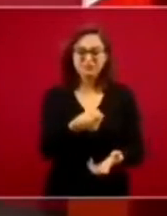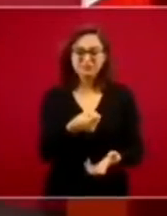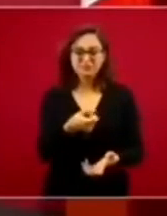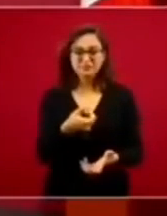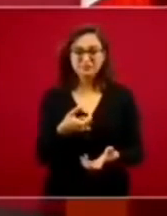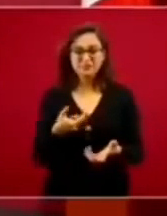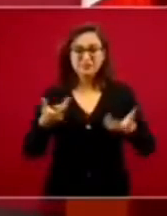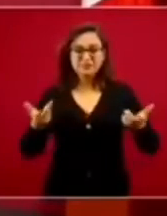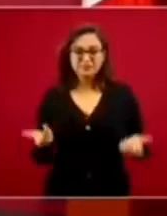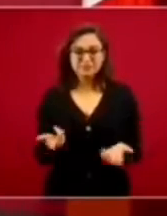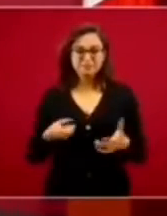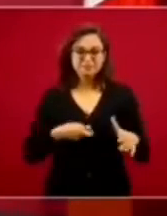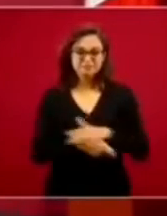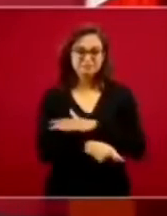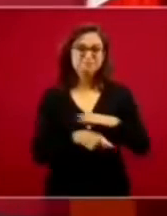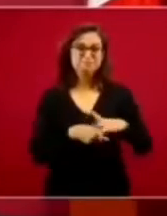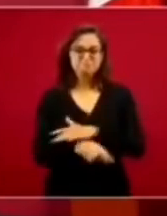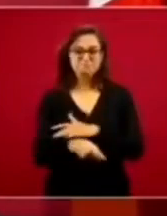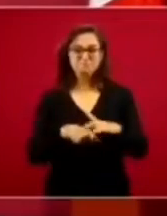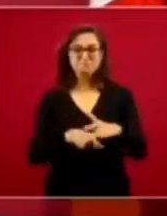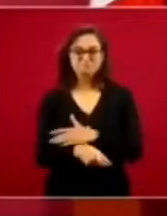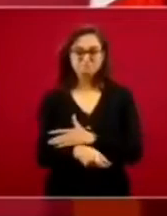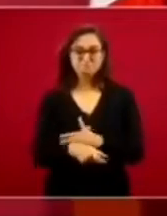dineros originados por sobornos.